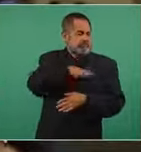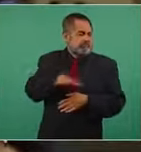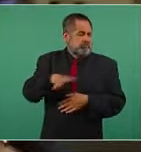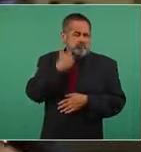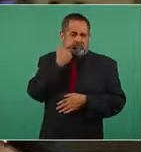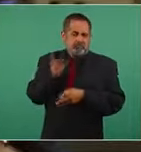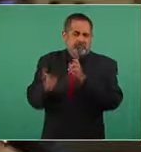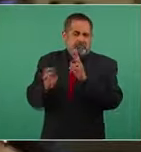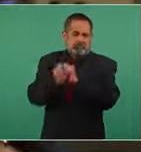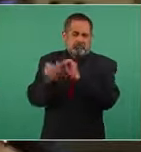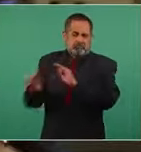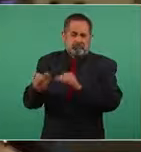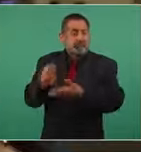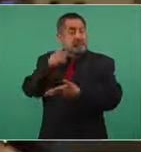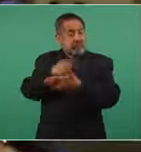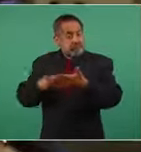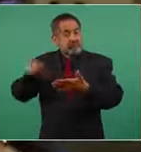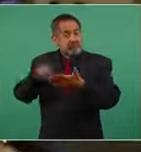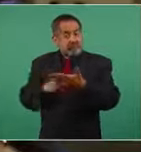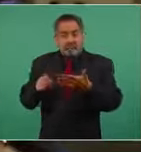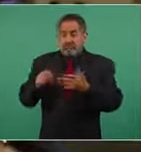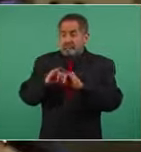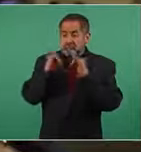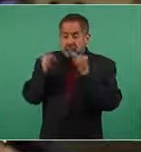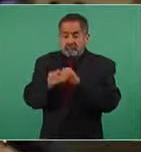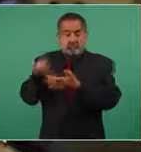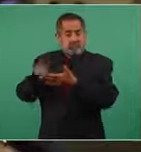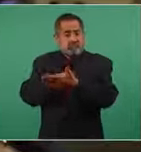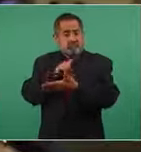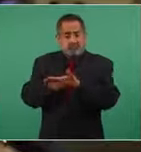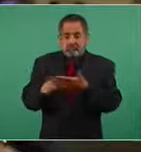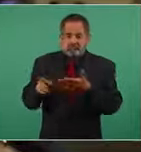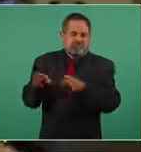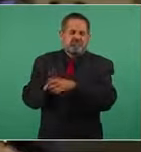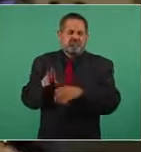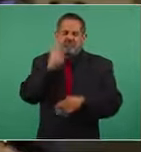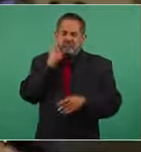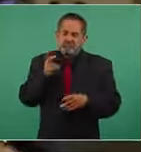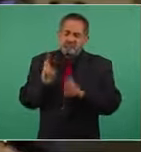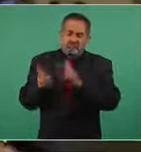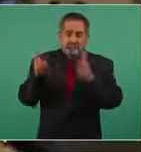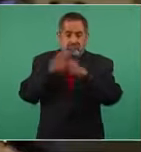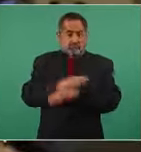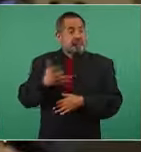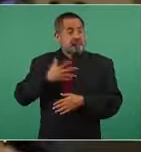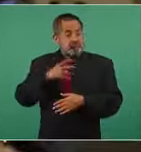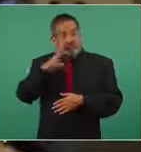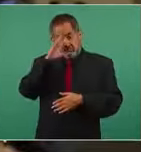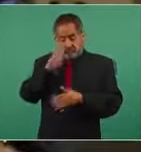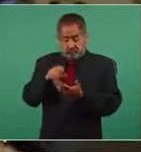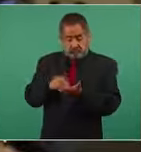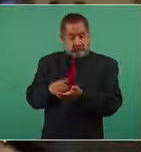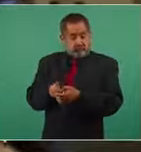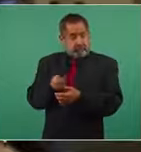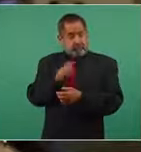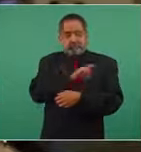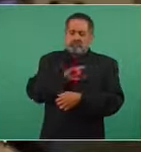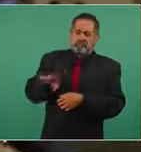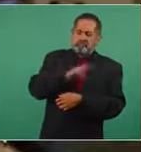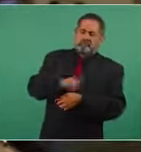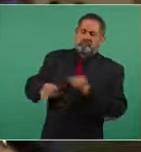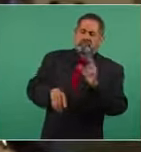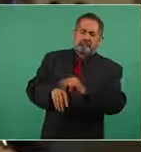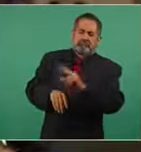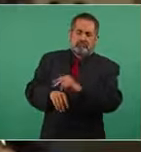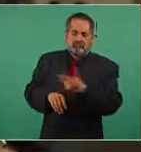aceptarlos les canceló o sea la Junta de Conciliación se los canceló tengo las fotos de captura de pantalla y